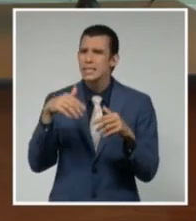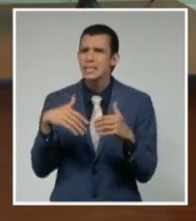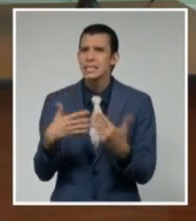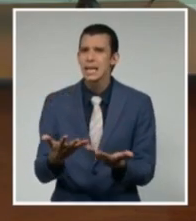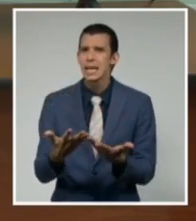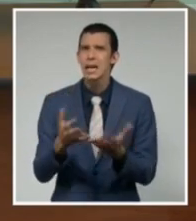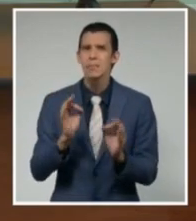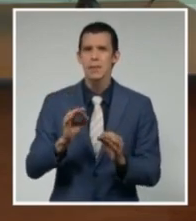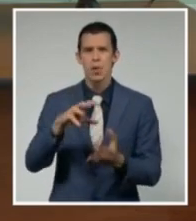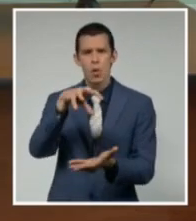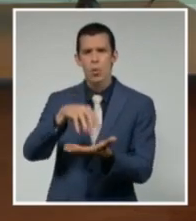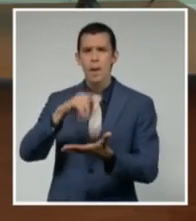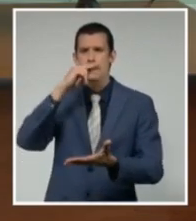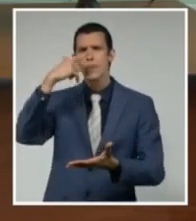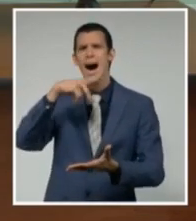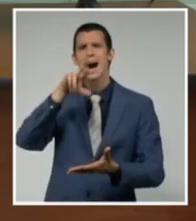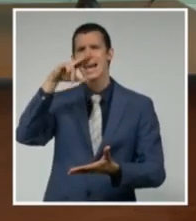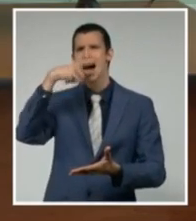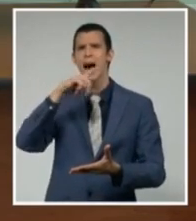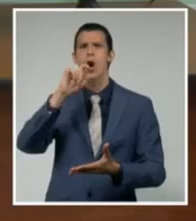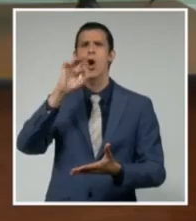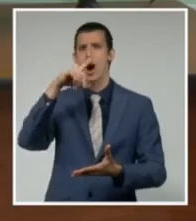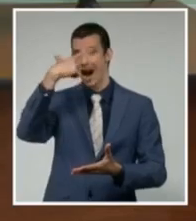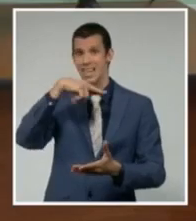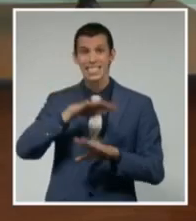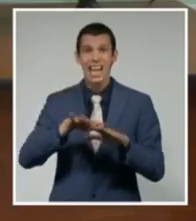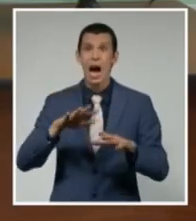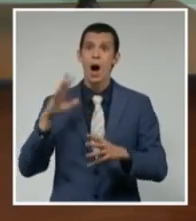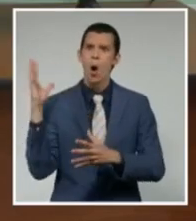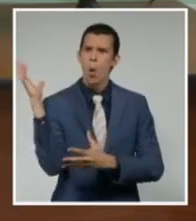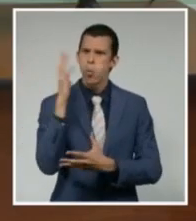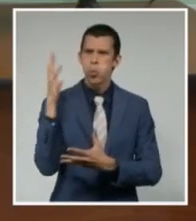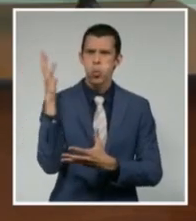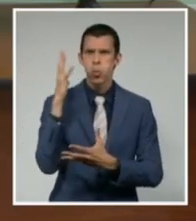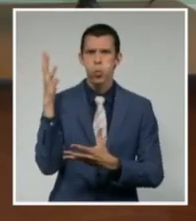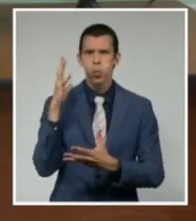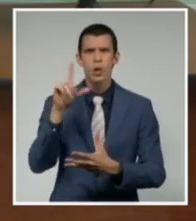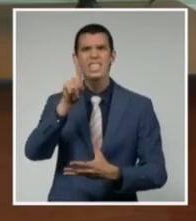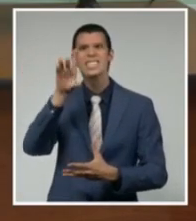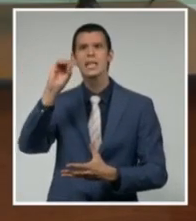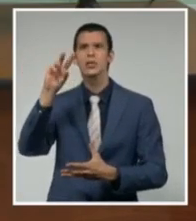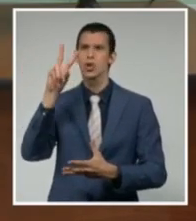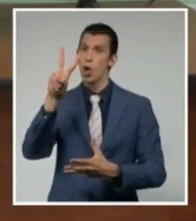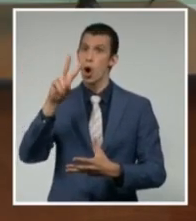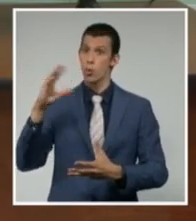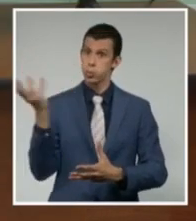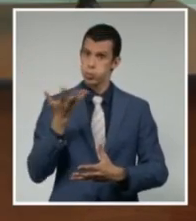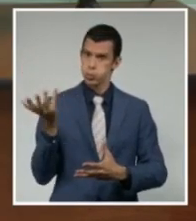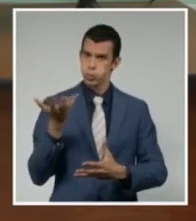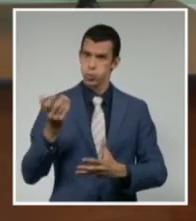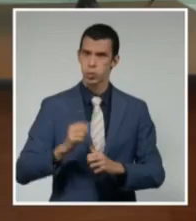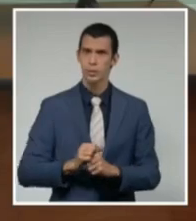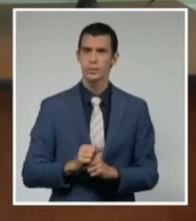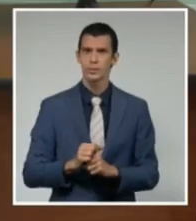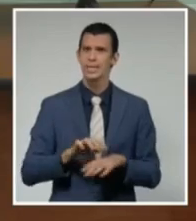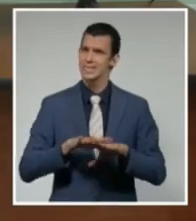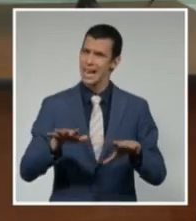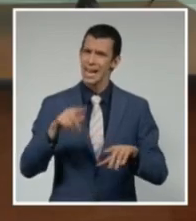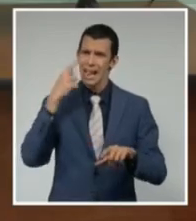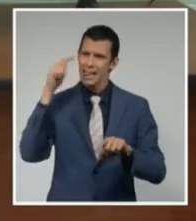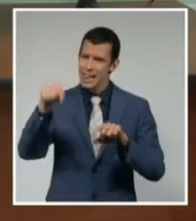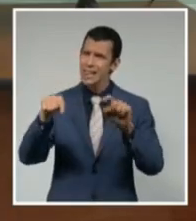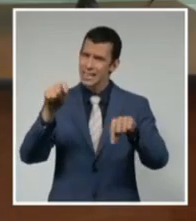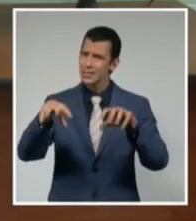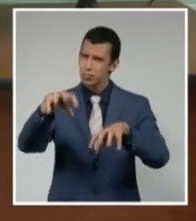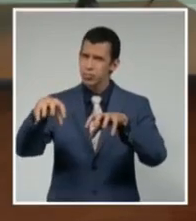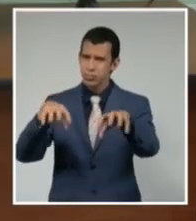Baracoa, habían ya vientos de 102 kilómetros por hora en racha. Y ya se están sintiendo chubascos a intervalos que van a irse